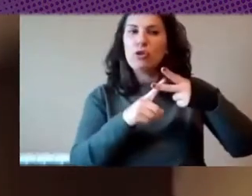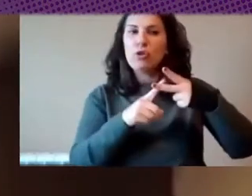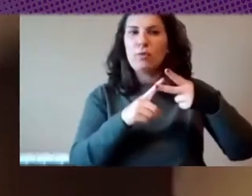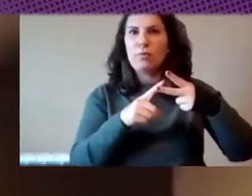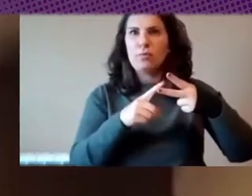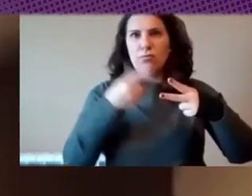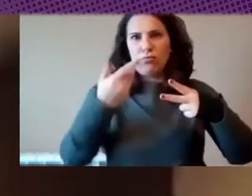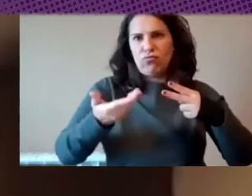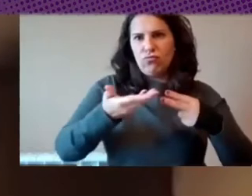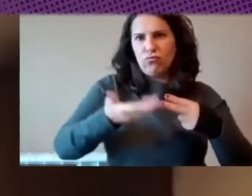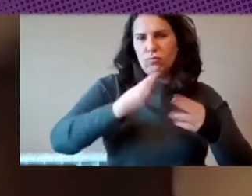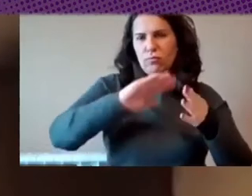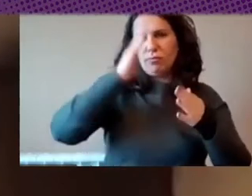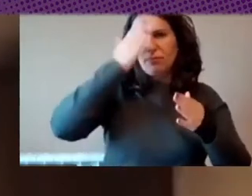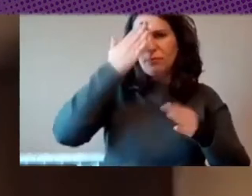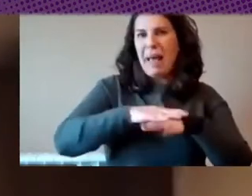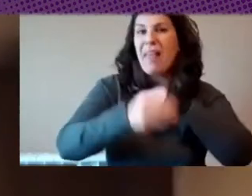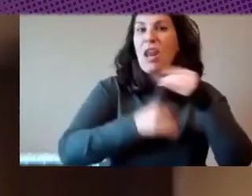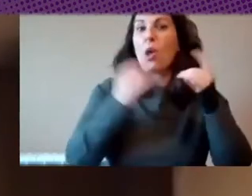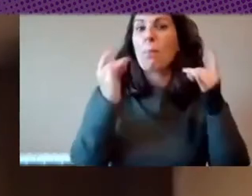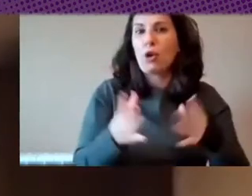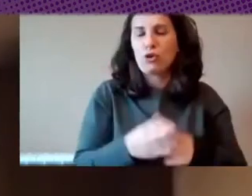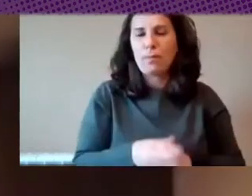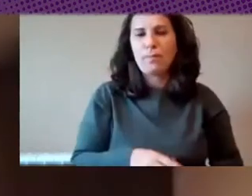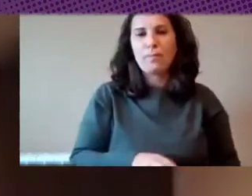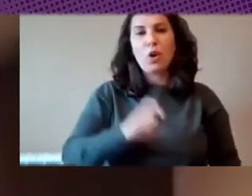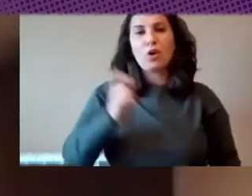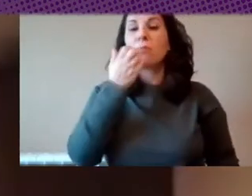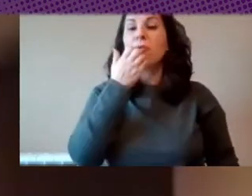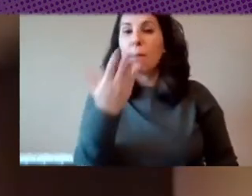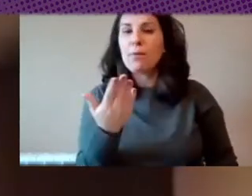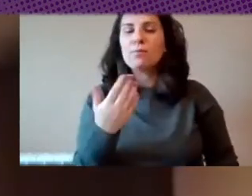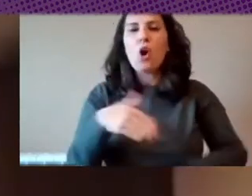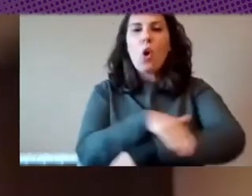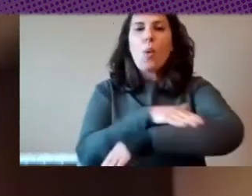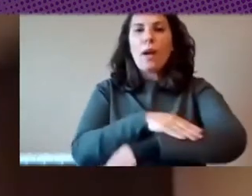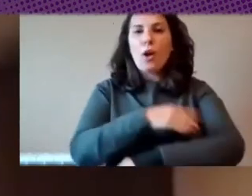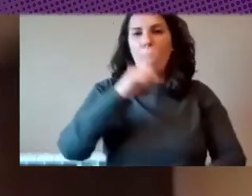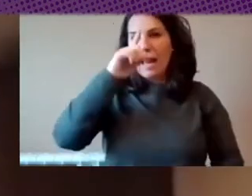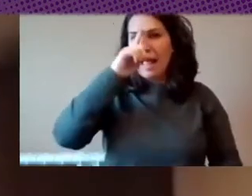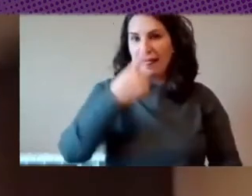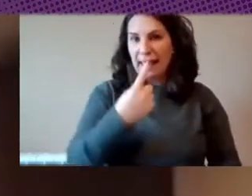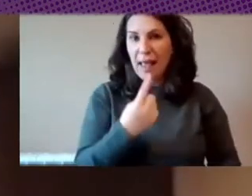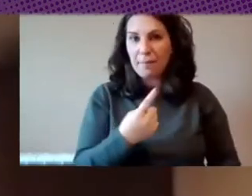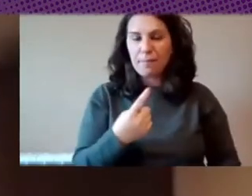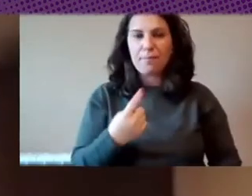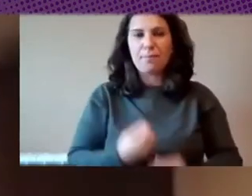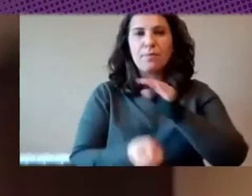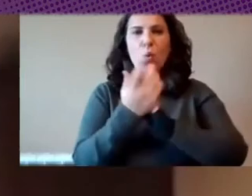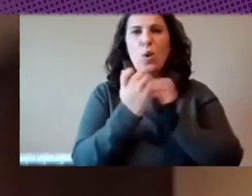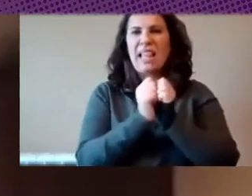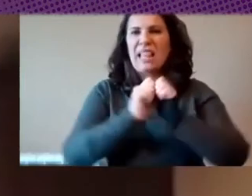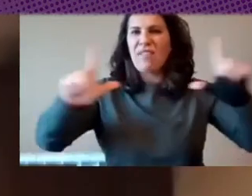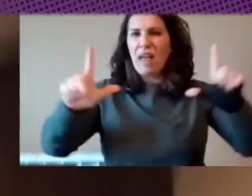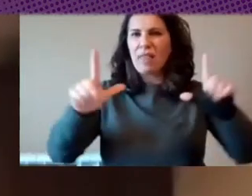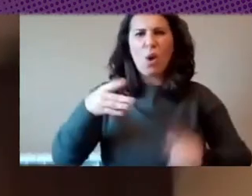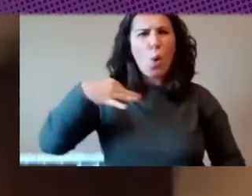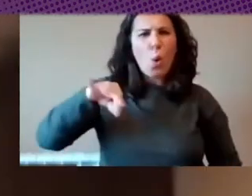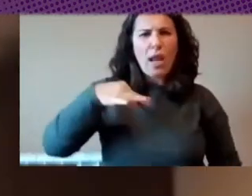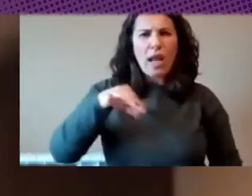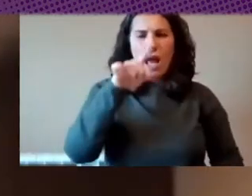otra experiencia positiva es la del gobierno de la india que desarrolló una interfaz única de